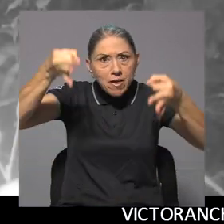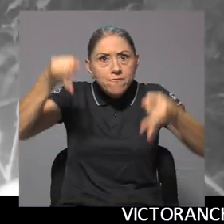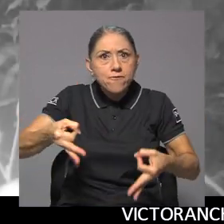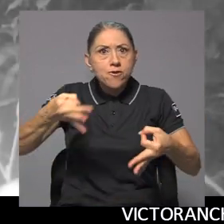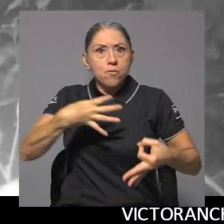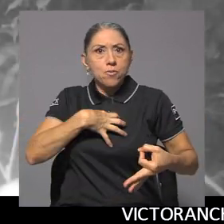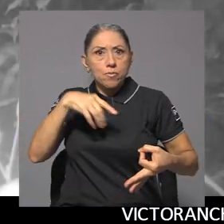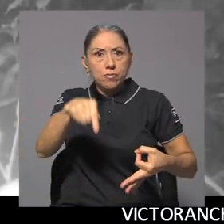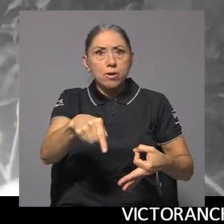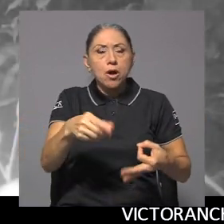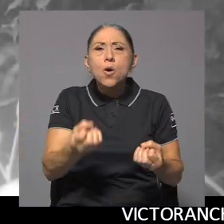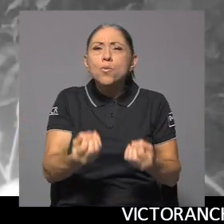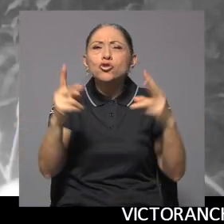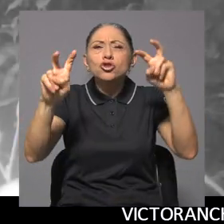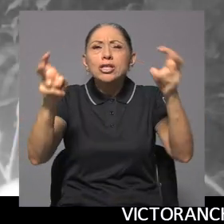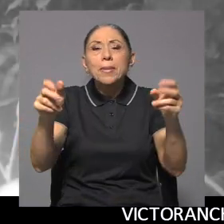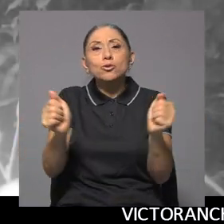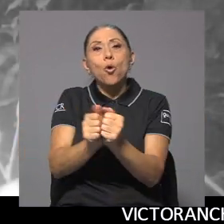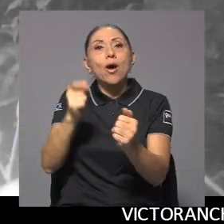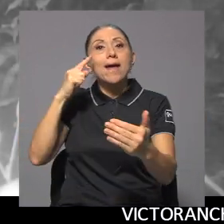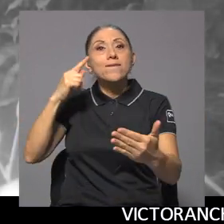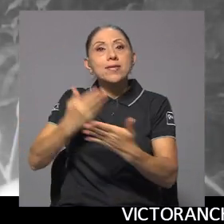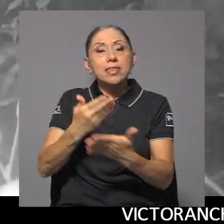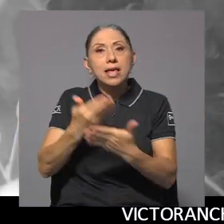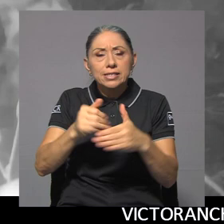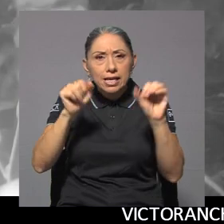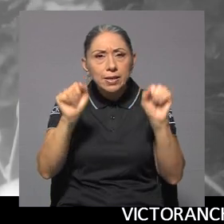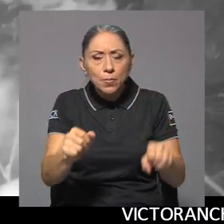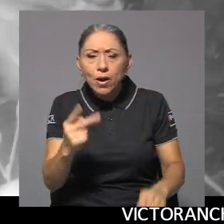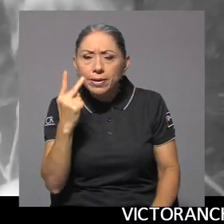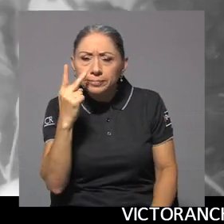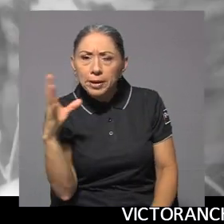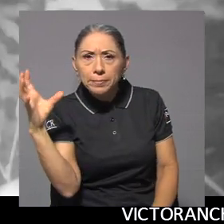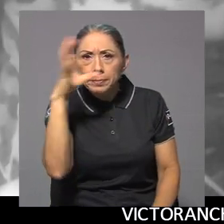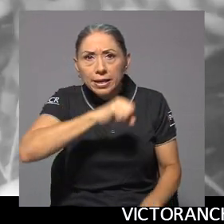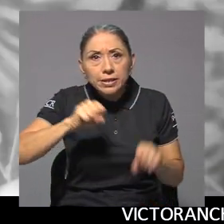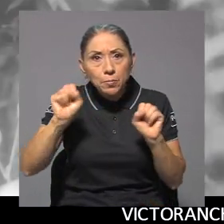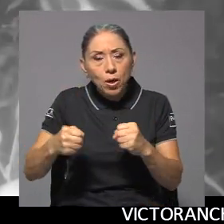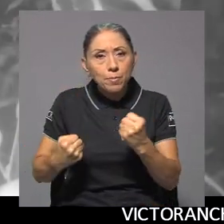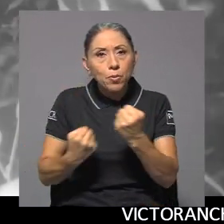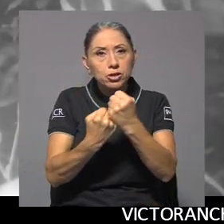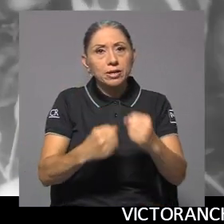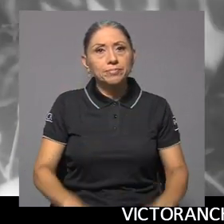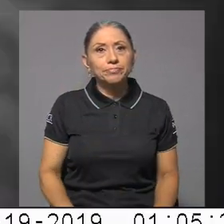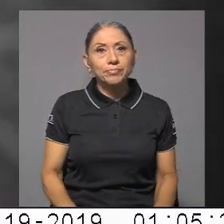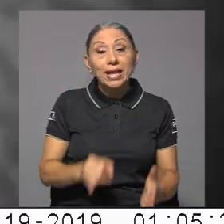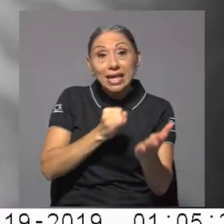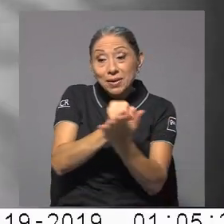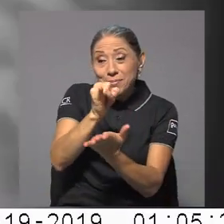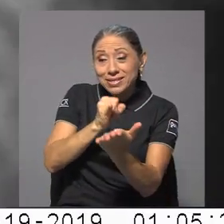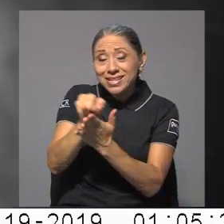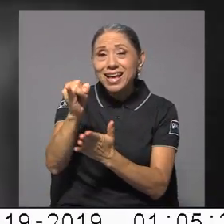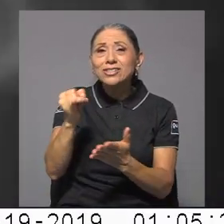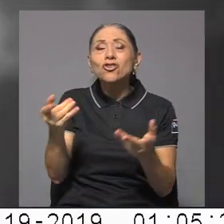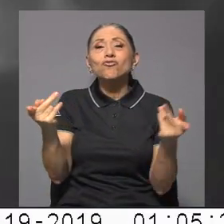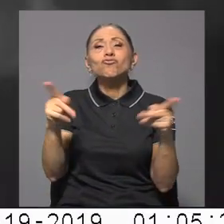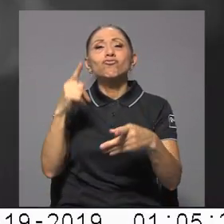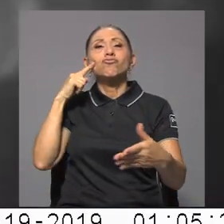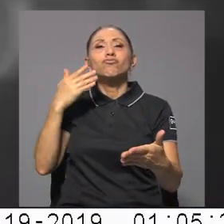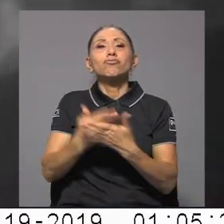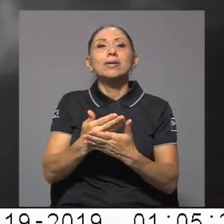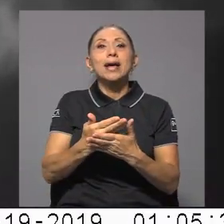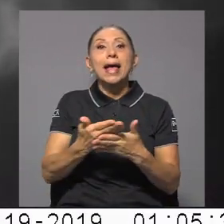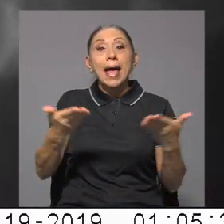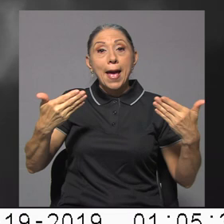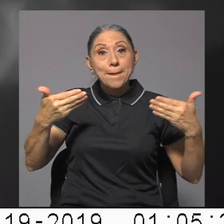muchas temáticas que creo que por medio de esta evidencia se pueden visibilizar y apoyar mejor. La investigación determinó la